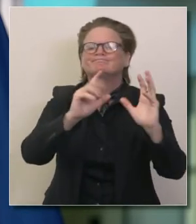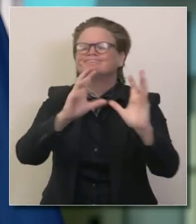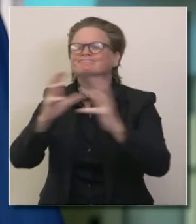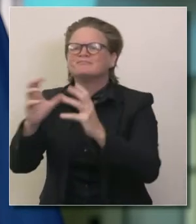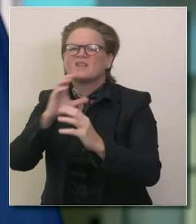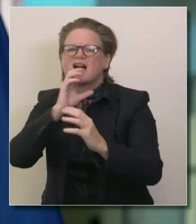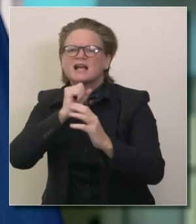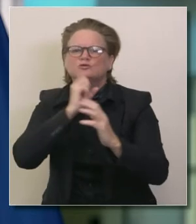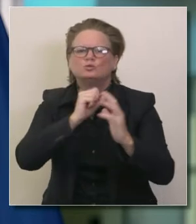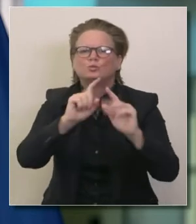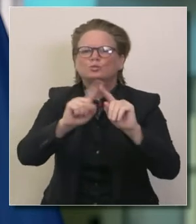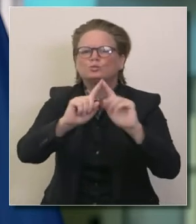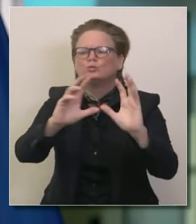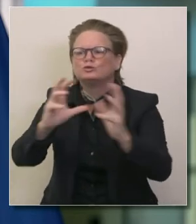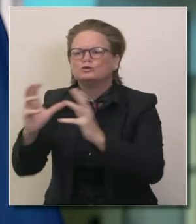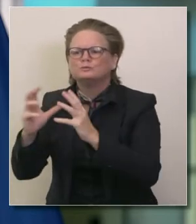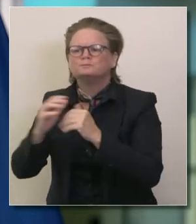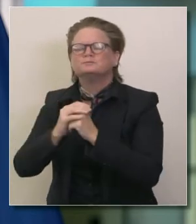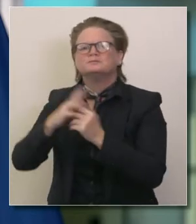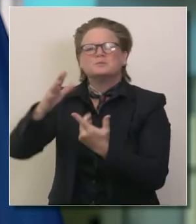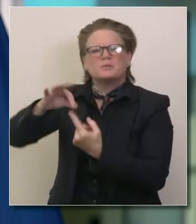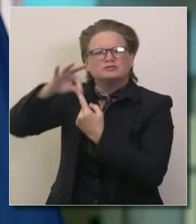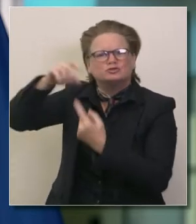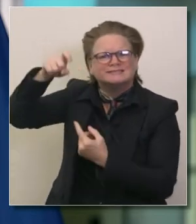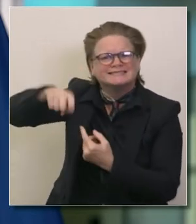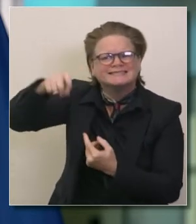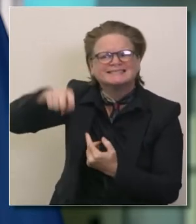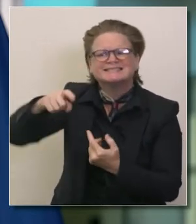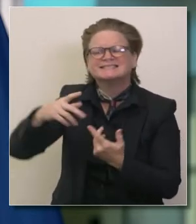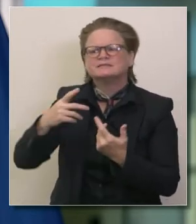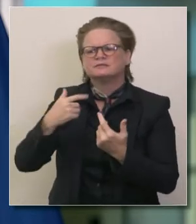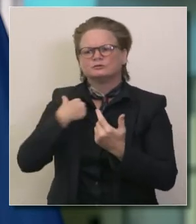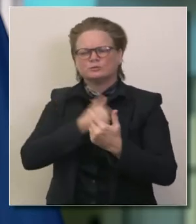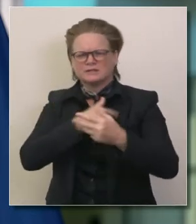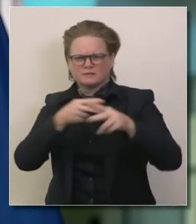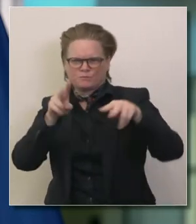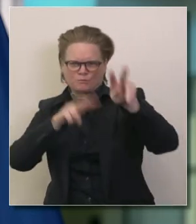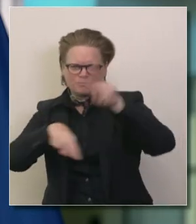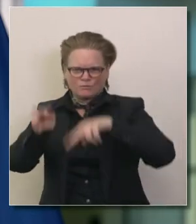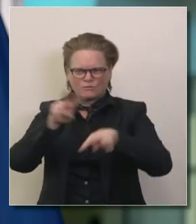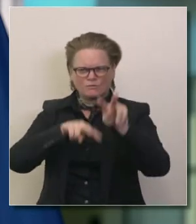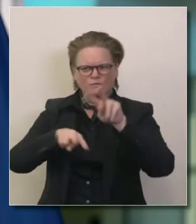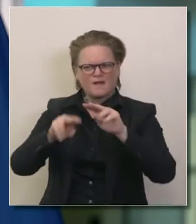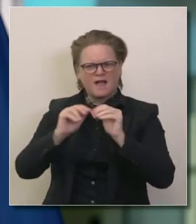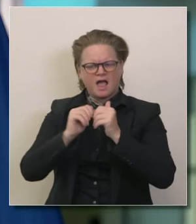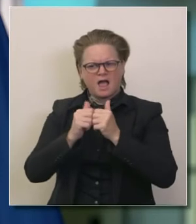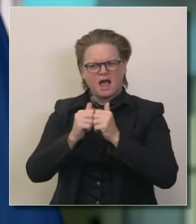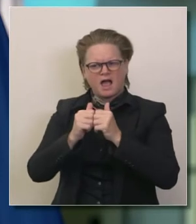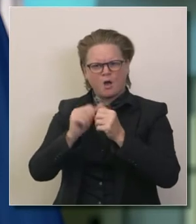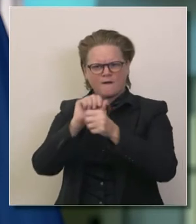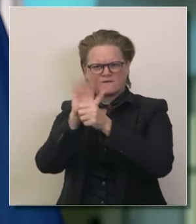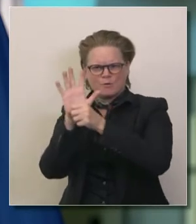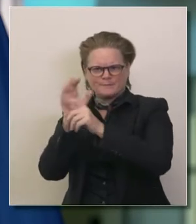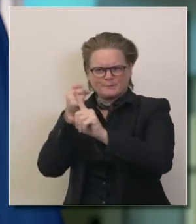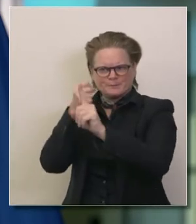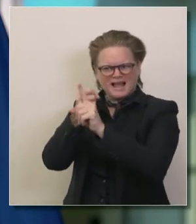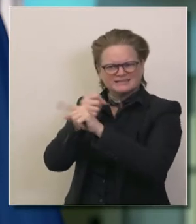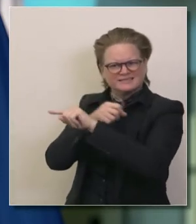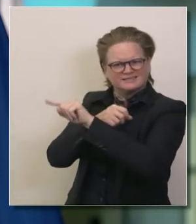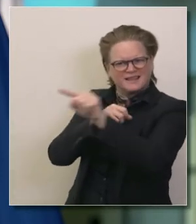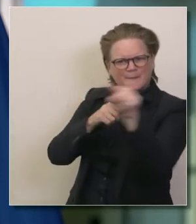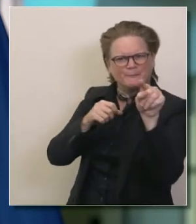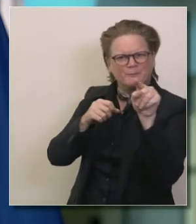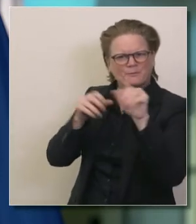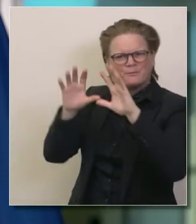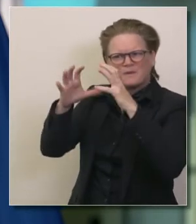específicamente entre poblaciones de altas necesidades necesidades especiales y estrategias especiales y